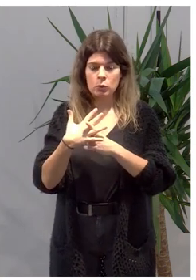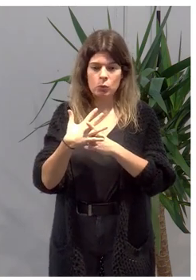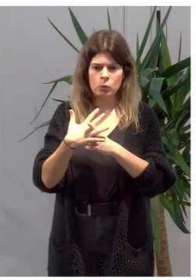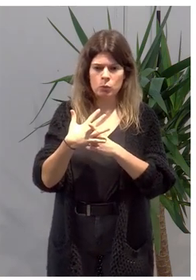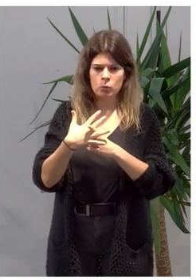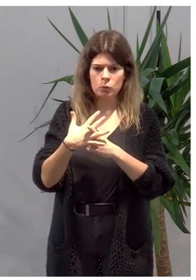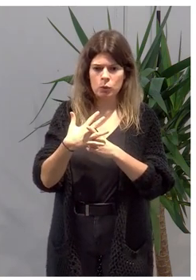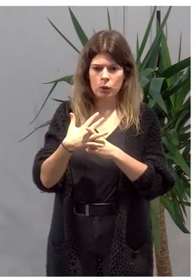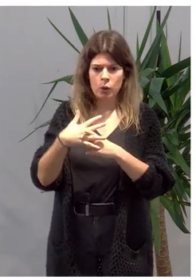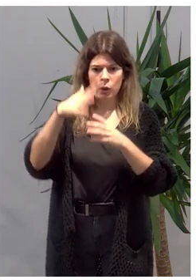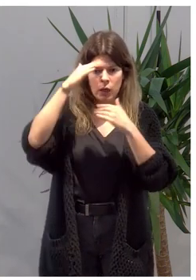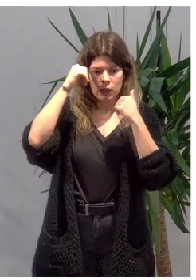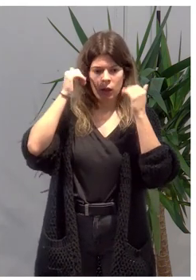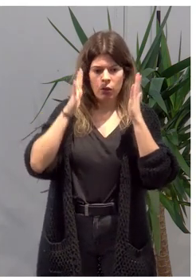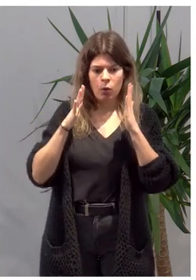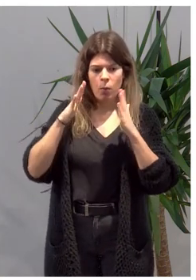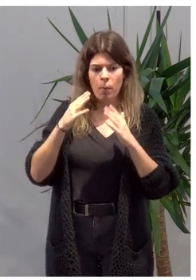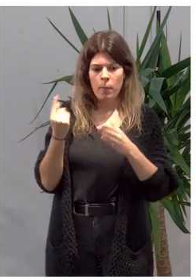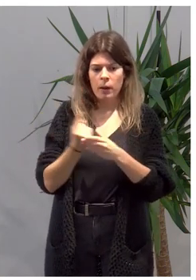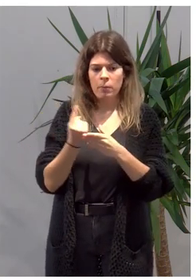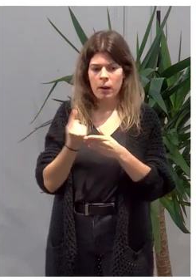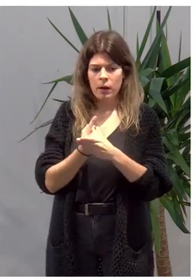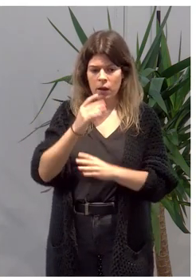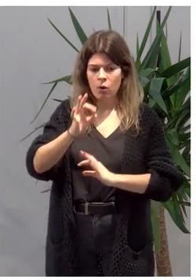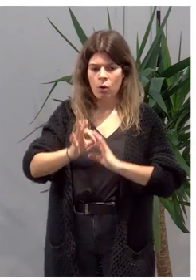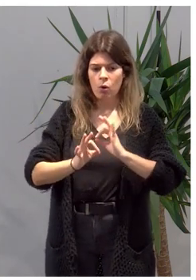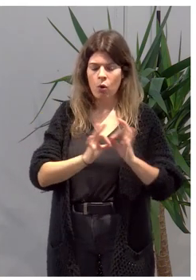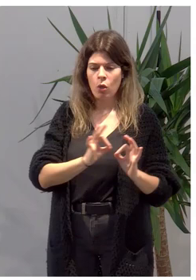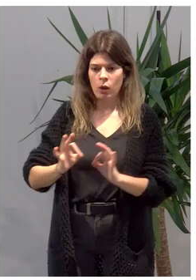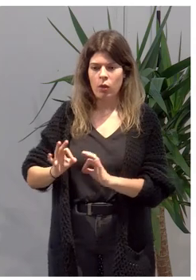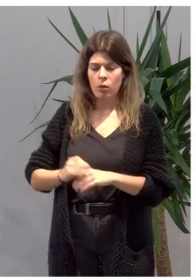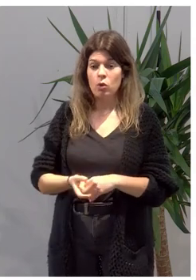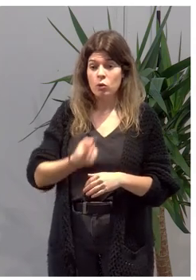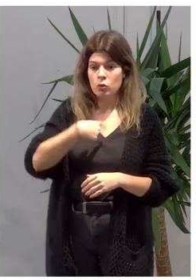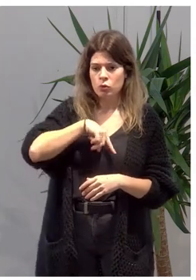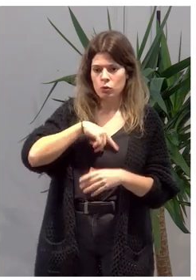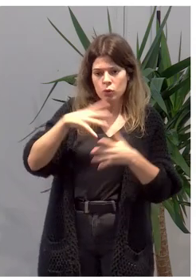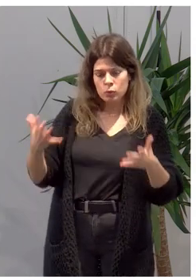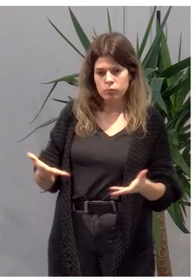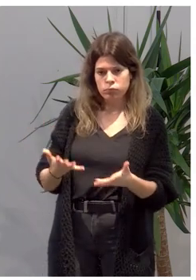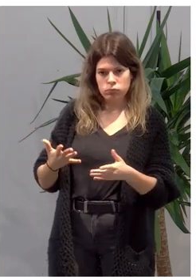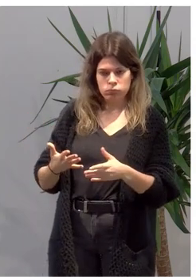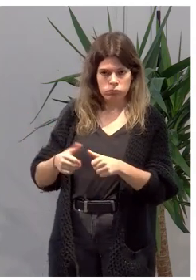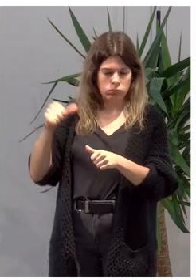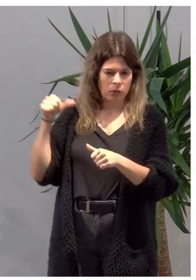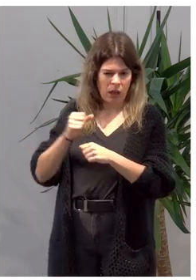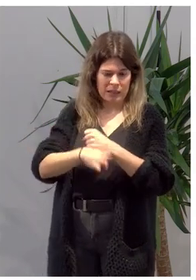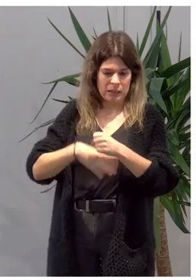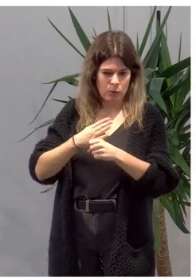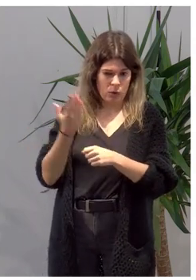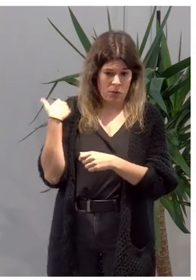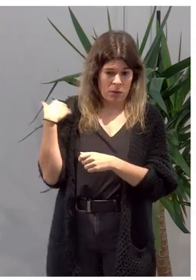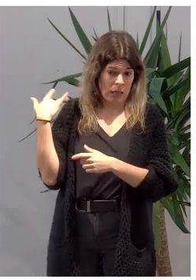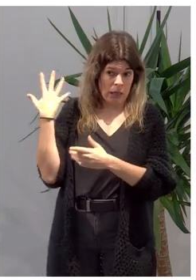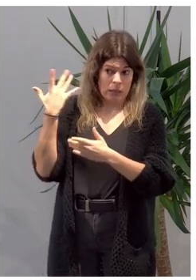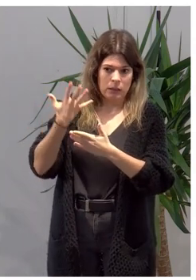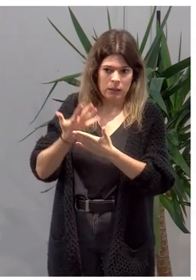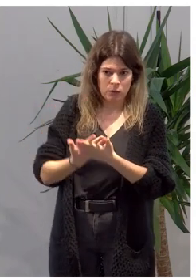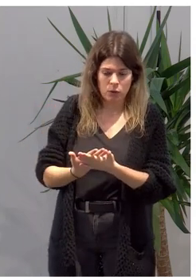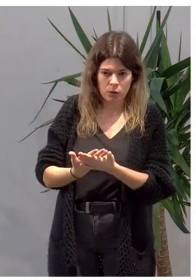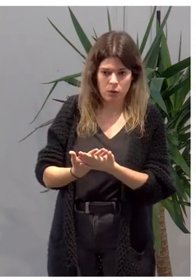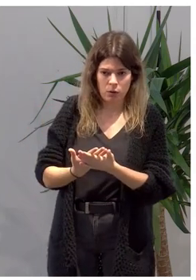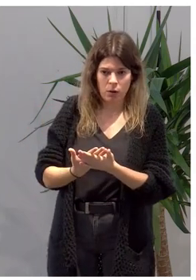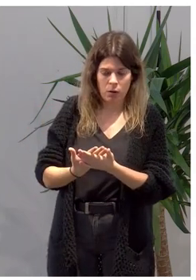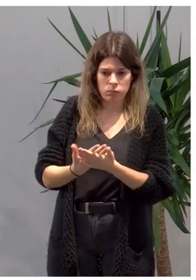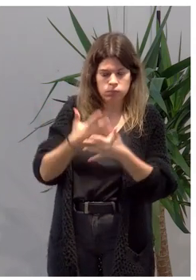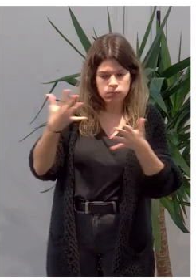reordenación de la atención primaria. Para nosotros venimos impulsando desde la pasada legislatura y desde esta legislatura